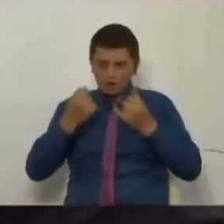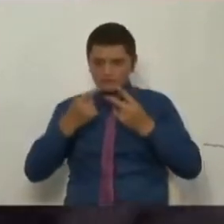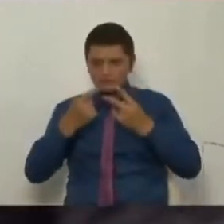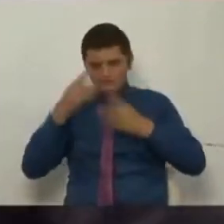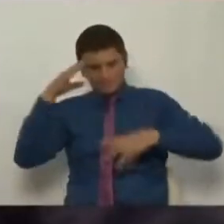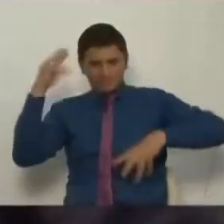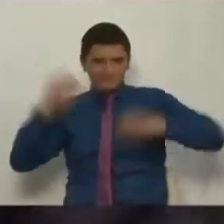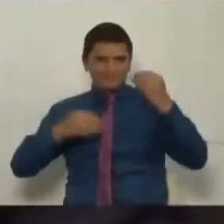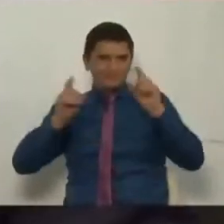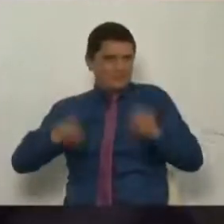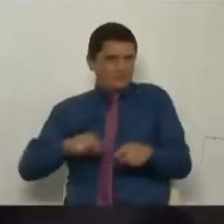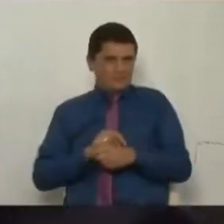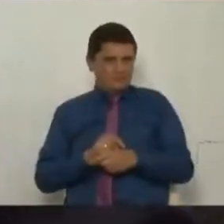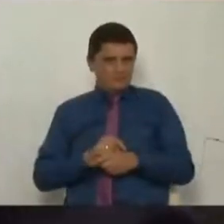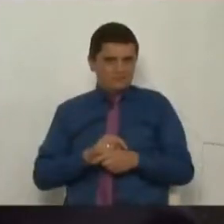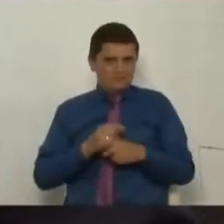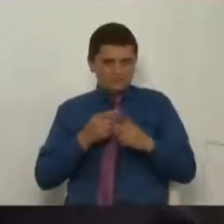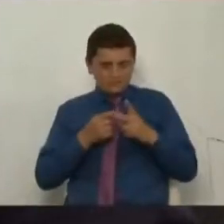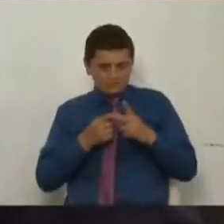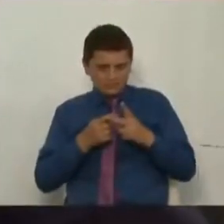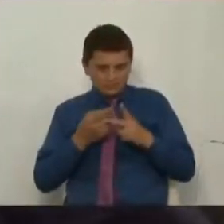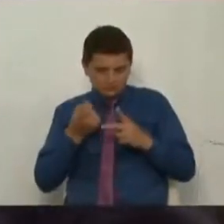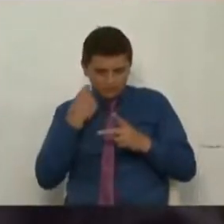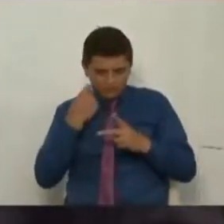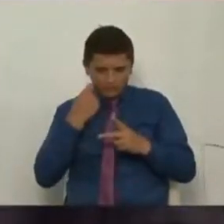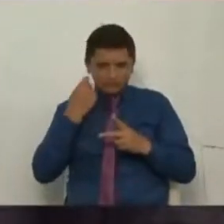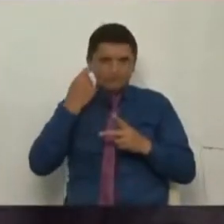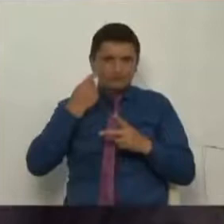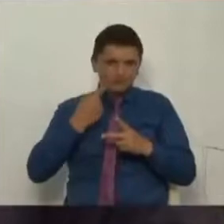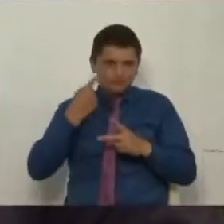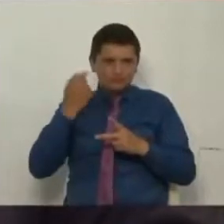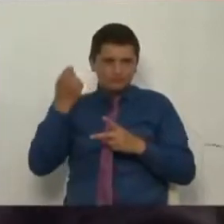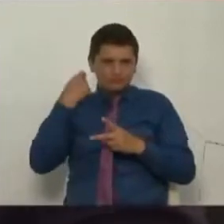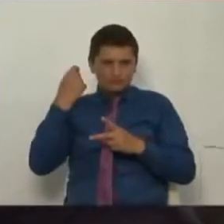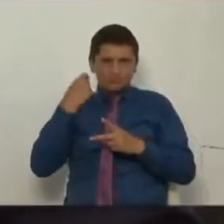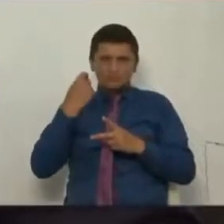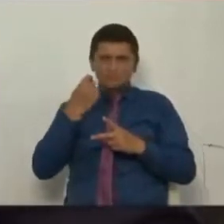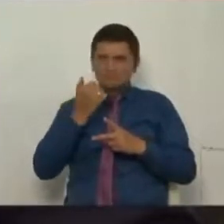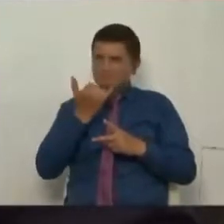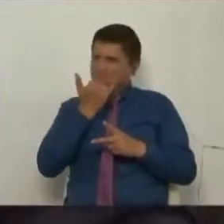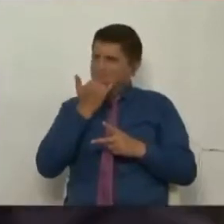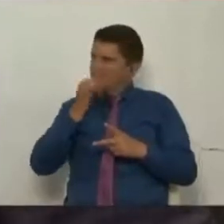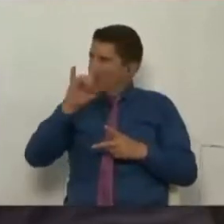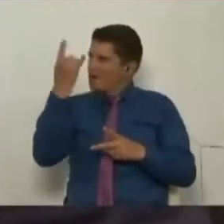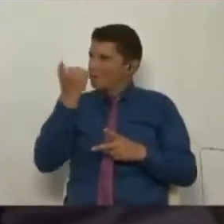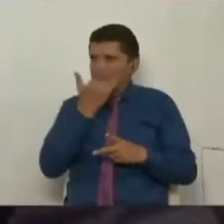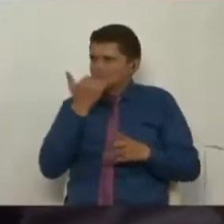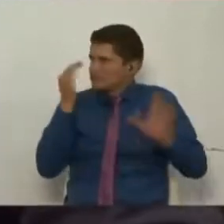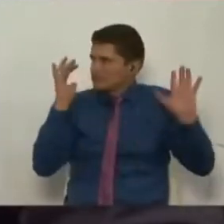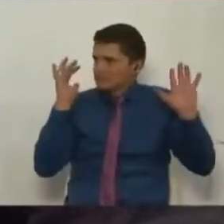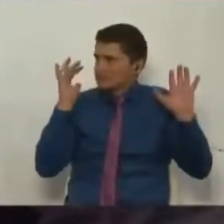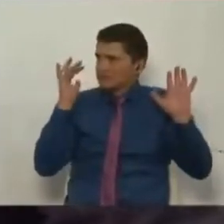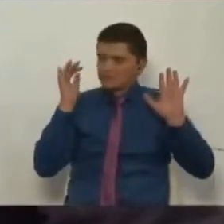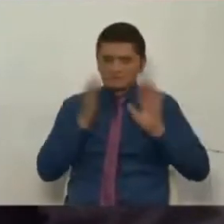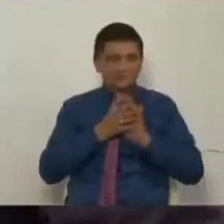en los últimos días. Mi querido colega, senador Gallo,